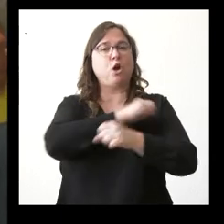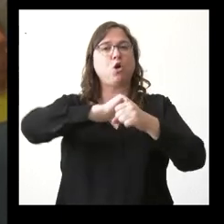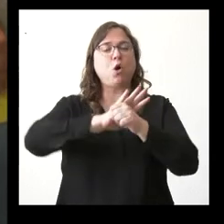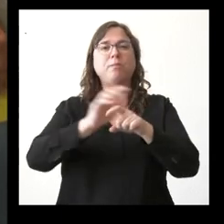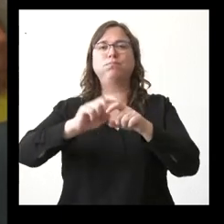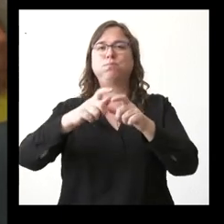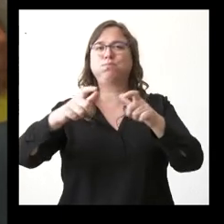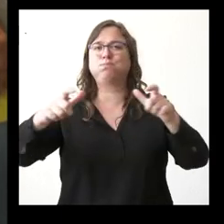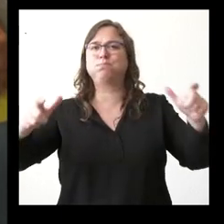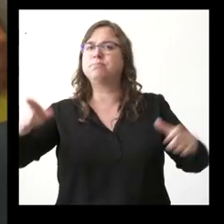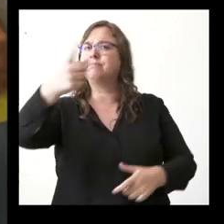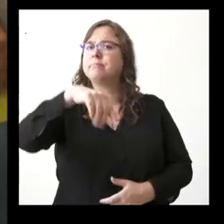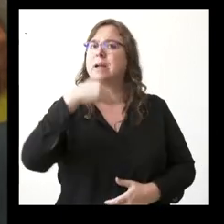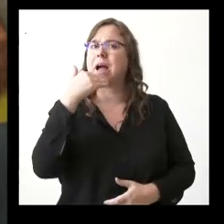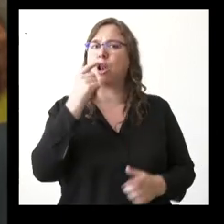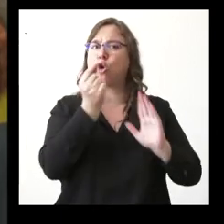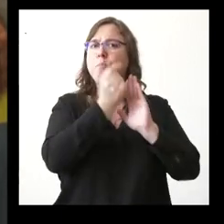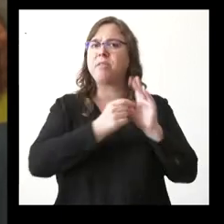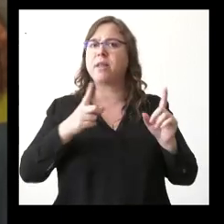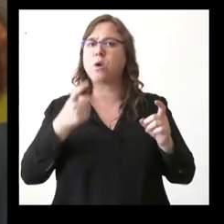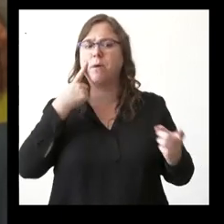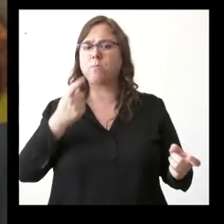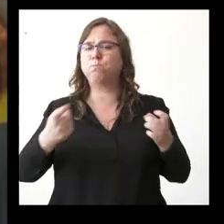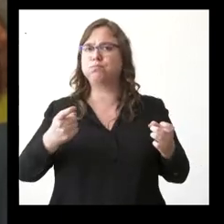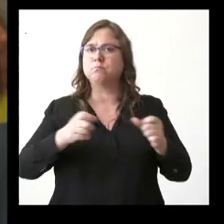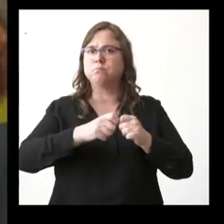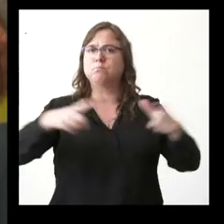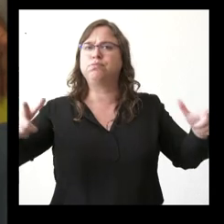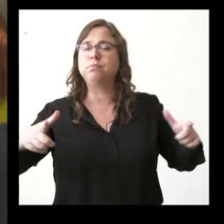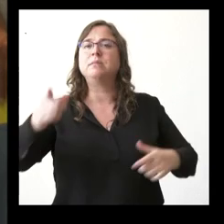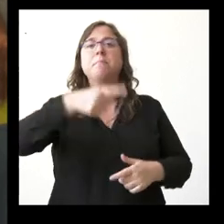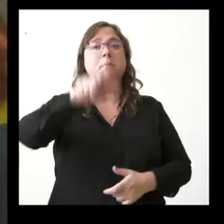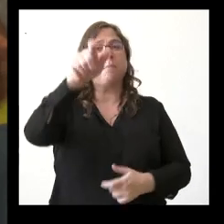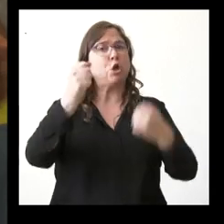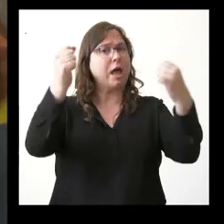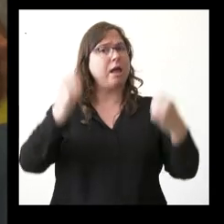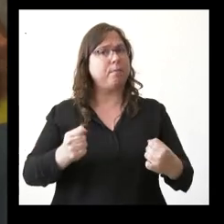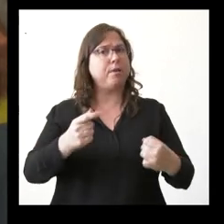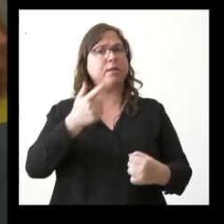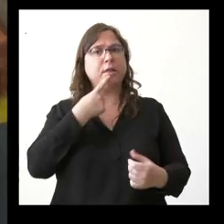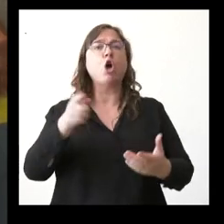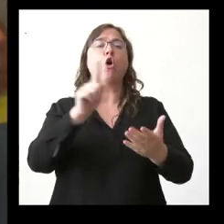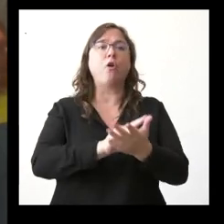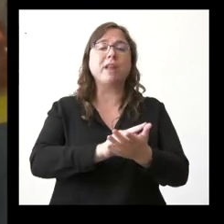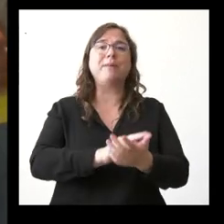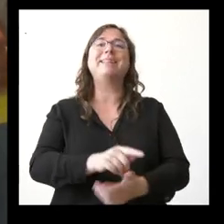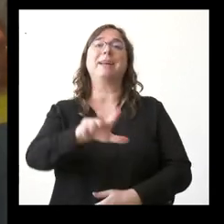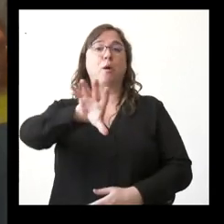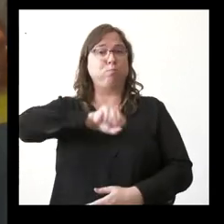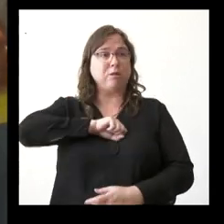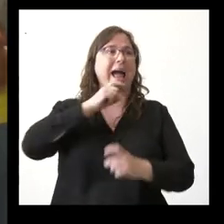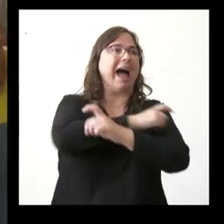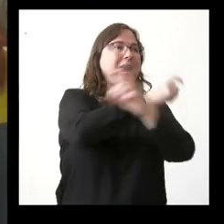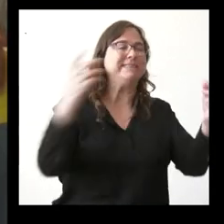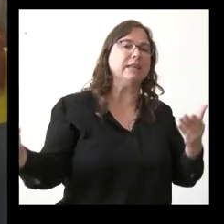nuevas medidas para intentar contener esto y ha habido expertos que hablaban de volver a comunicar todos los positivos no solo de los